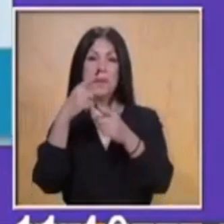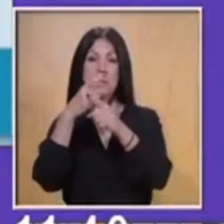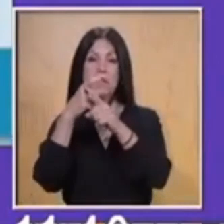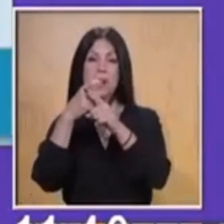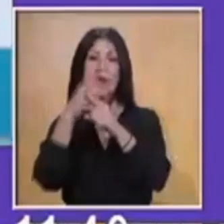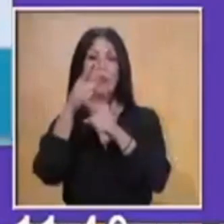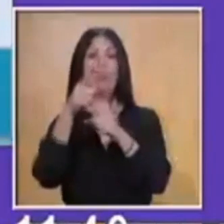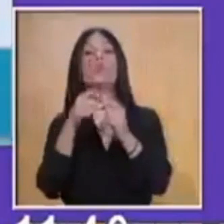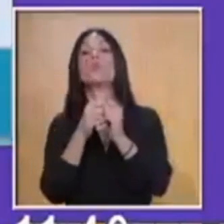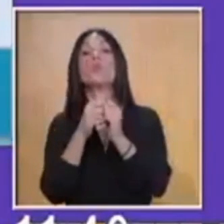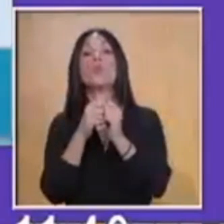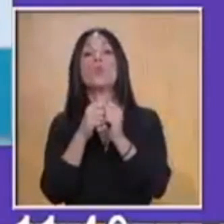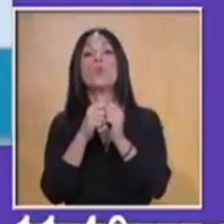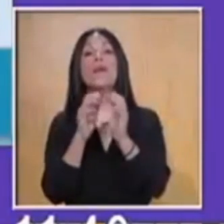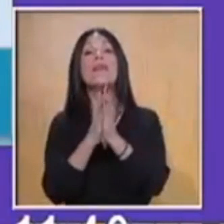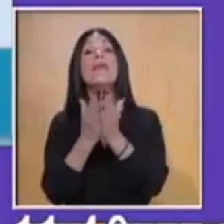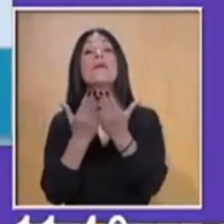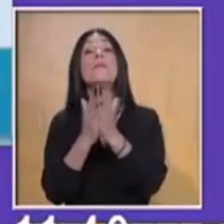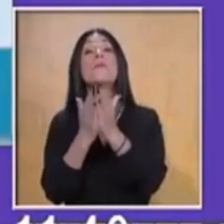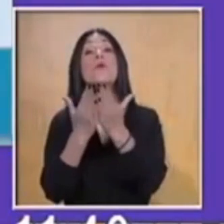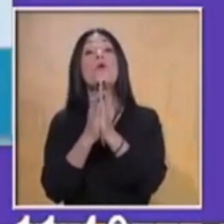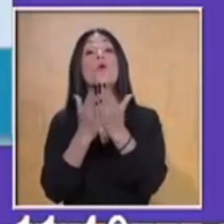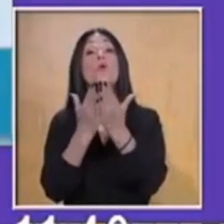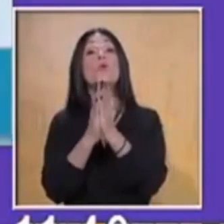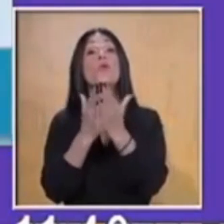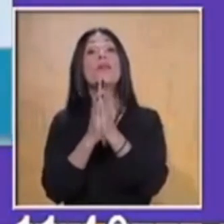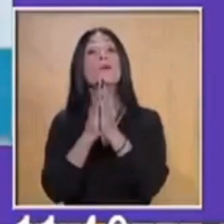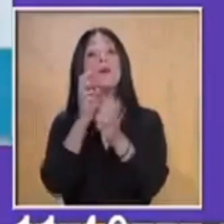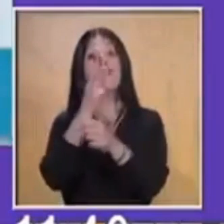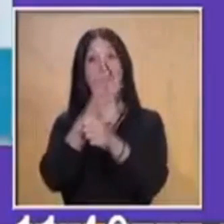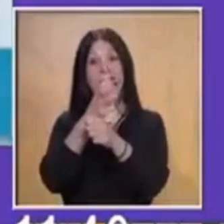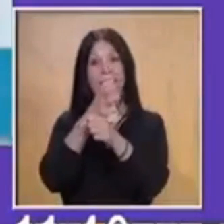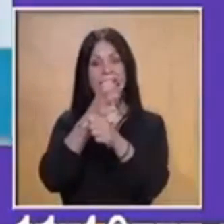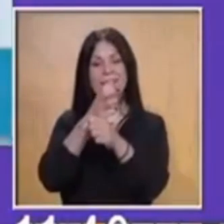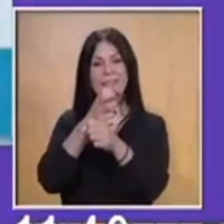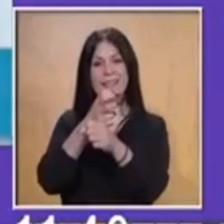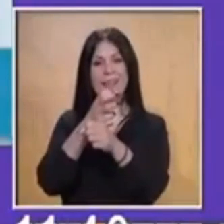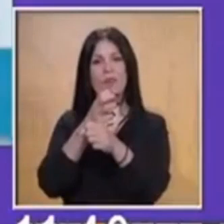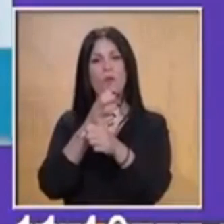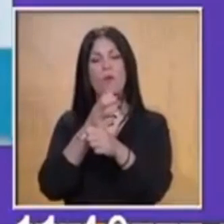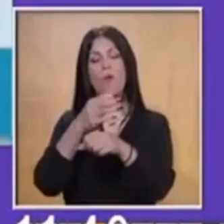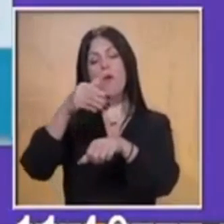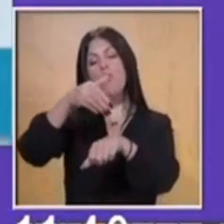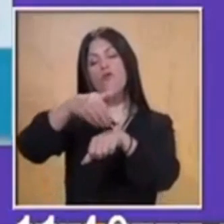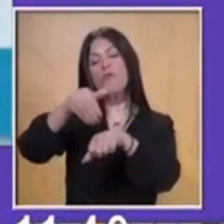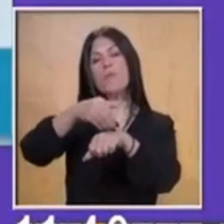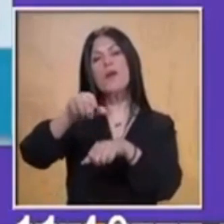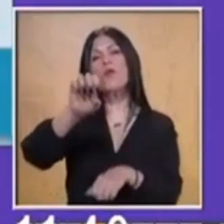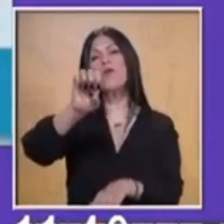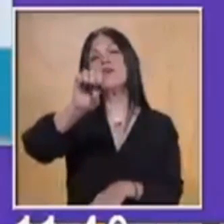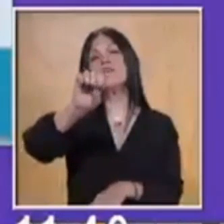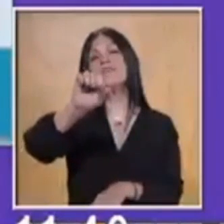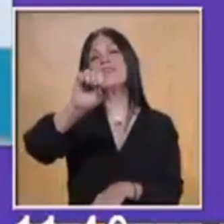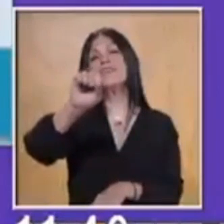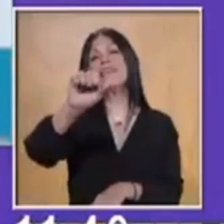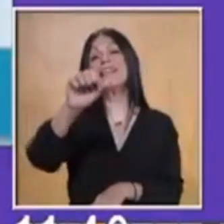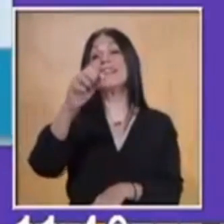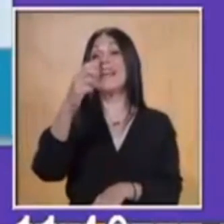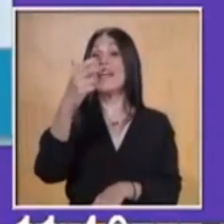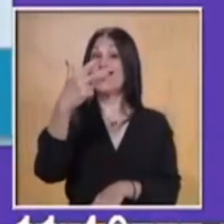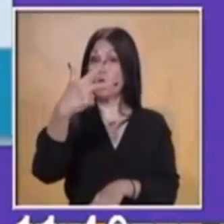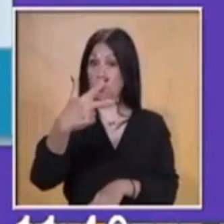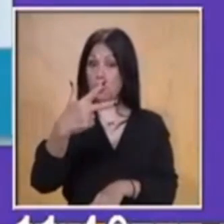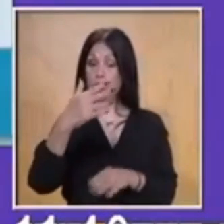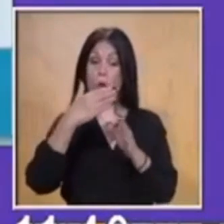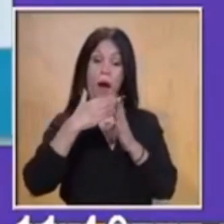vas a ocupar el libro para tercer grado, la página 68 a la 89. Y para